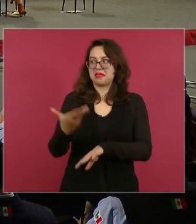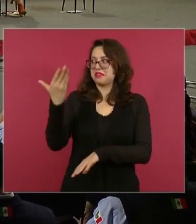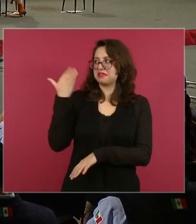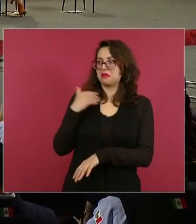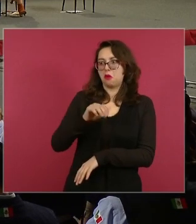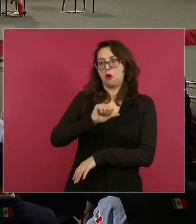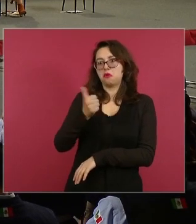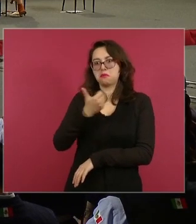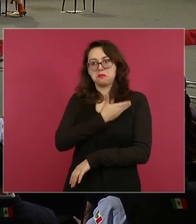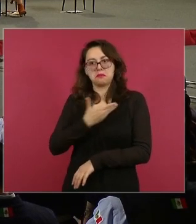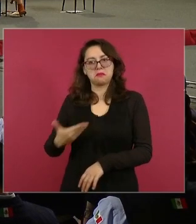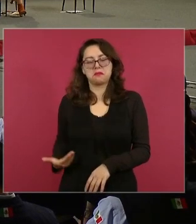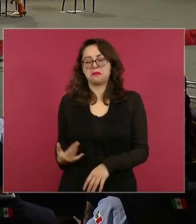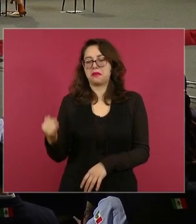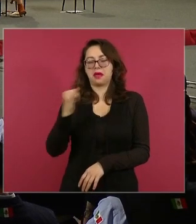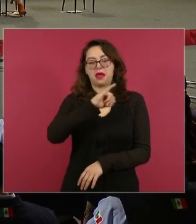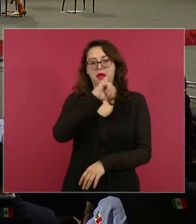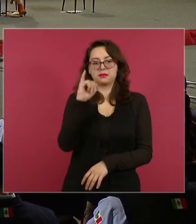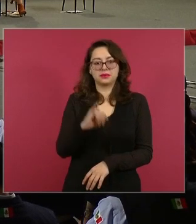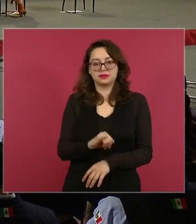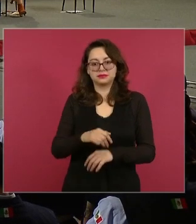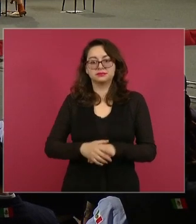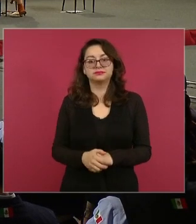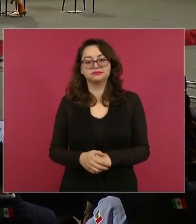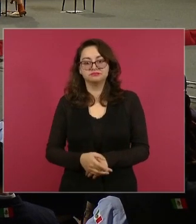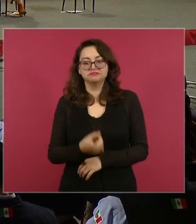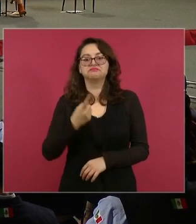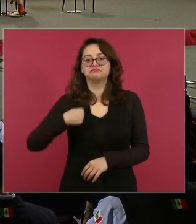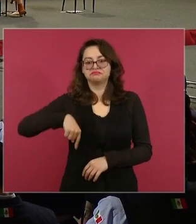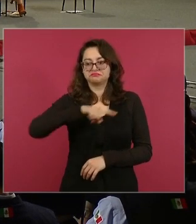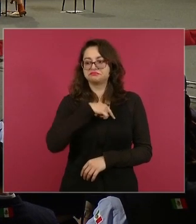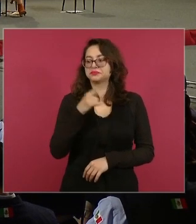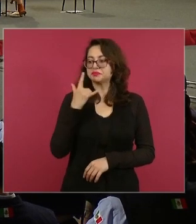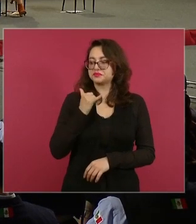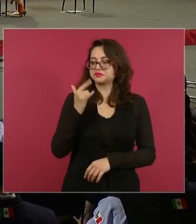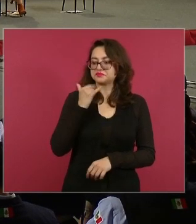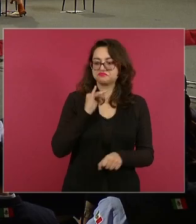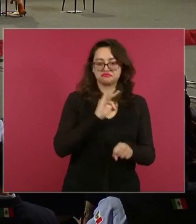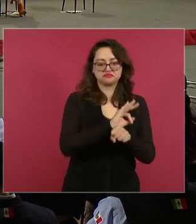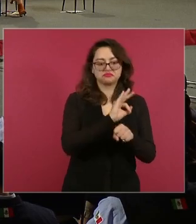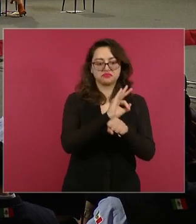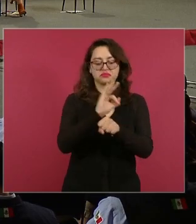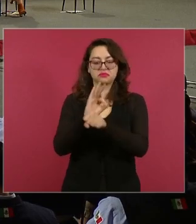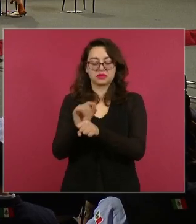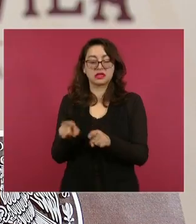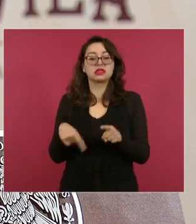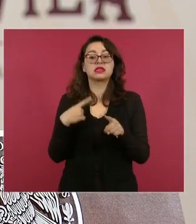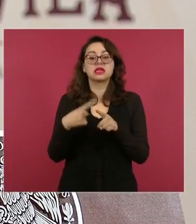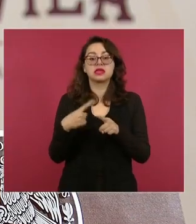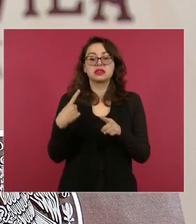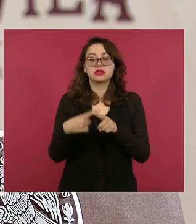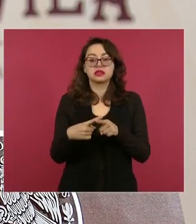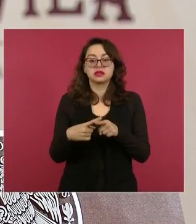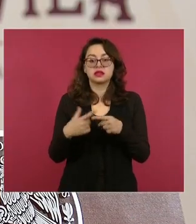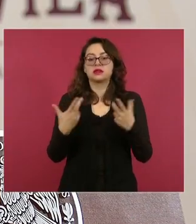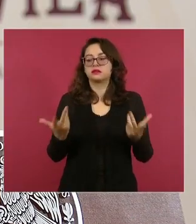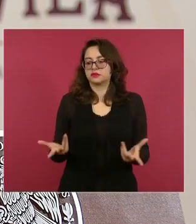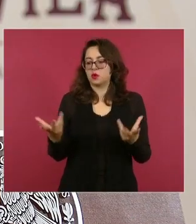hacer y con quiénes hacemos este compromiso? Con los integrantes guardaparques de la Comisión Nacional de Ares